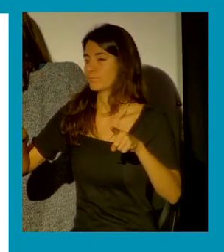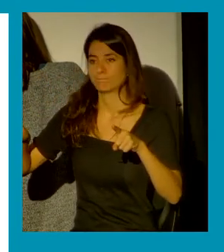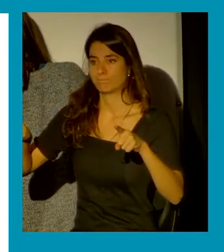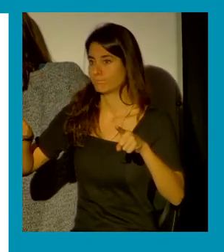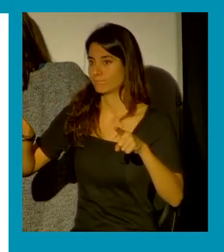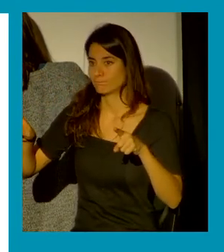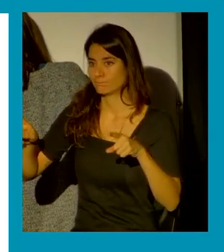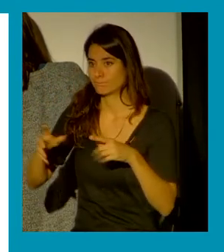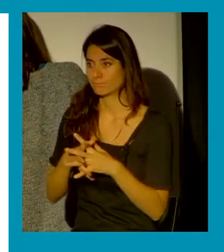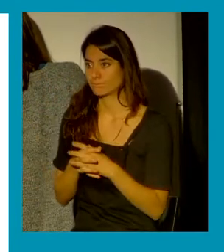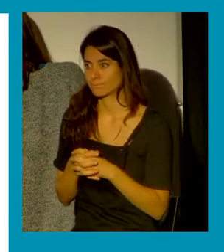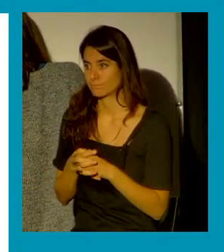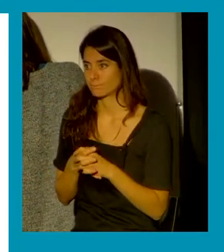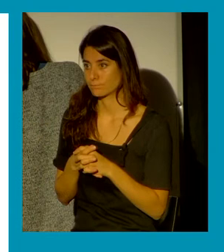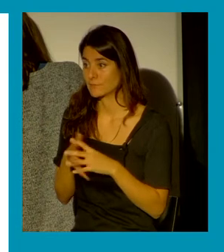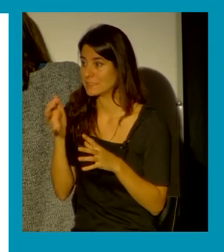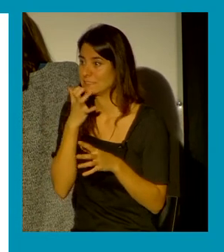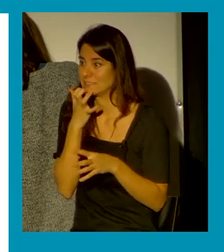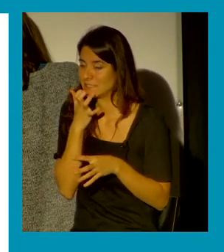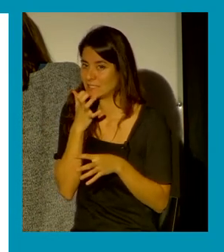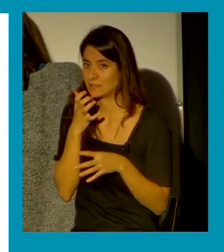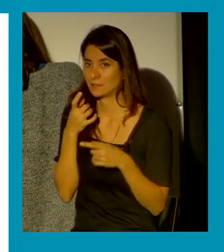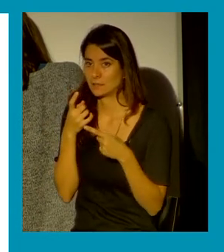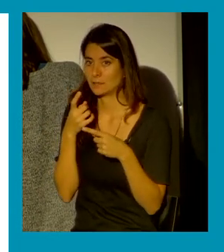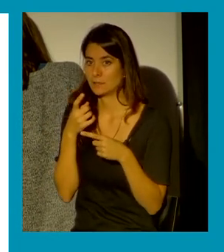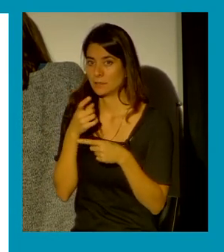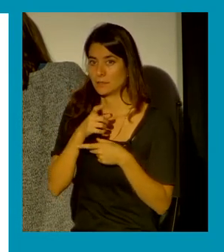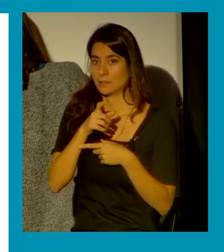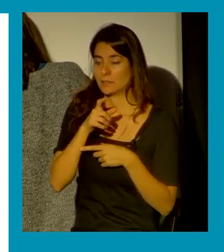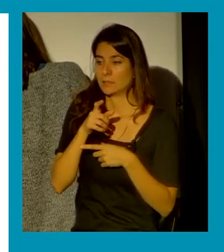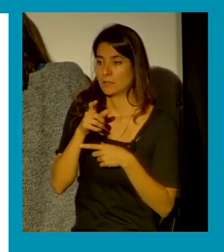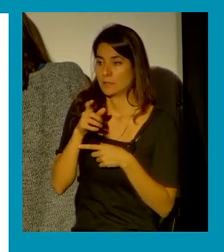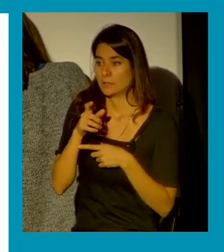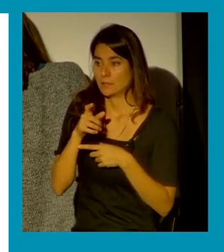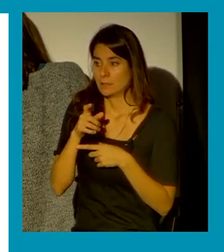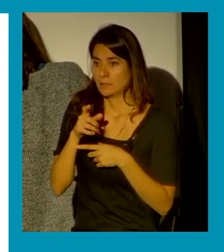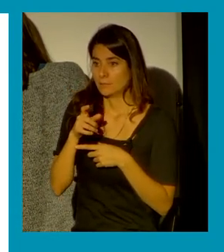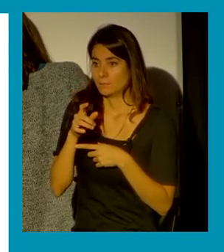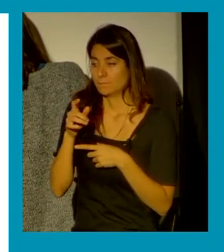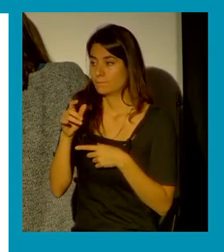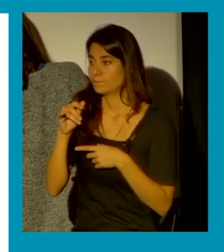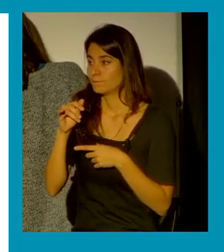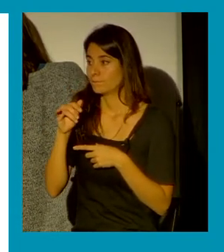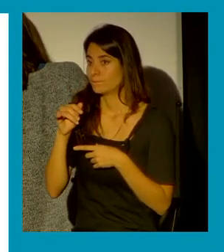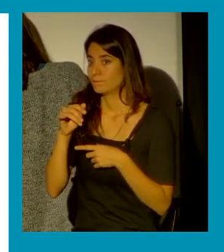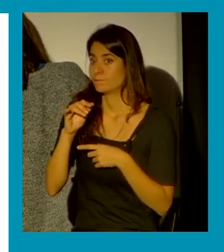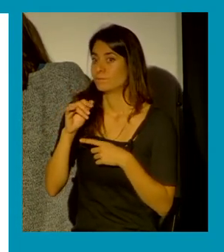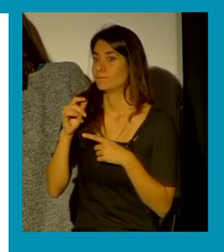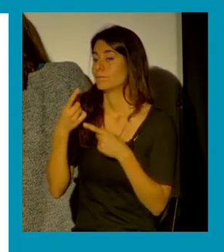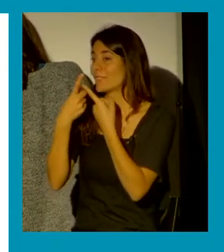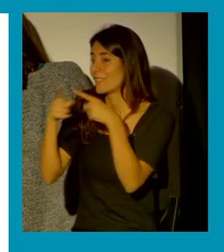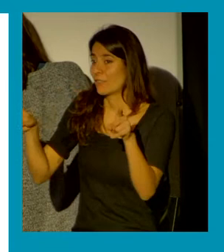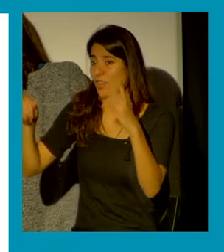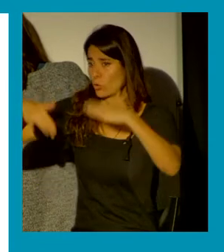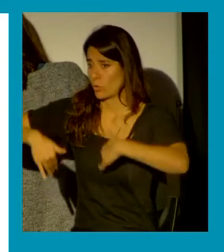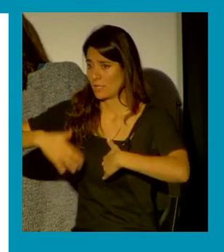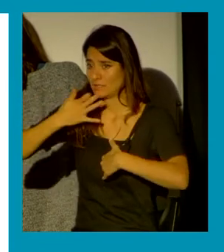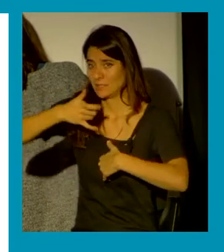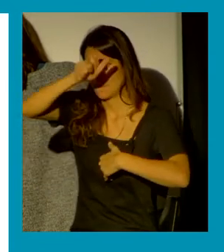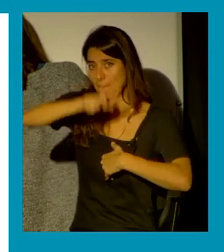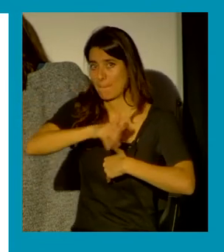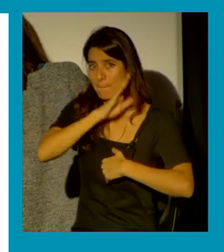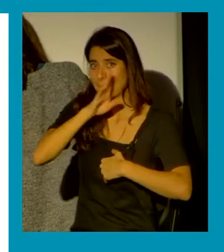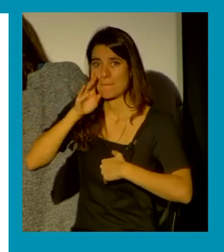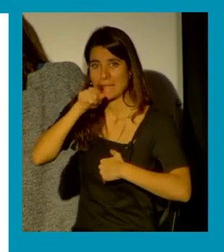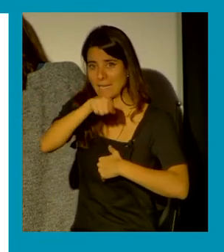diferenciada por las mujeres por las madres que son las que han sufrido la violencia ellas directamente o